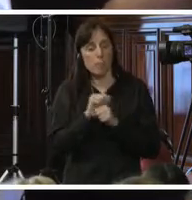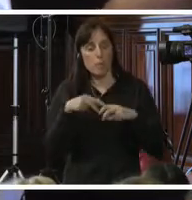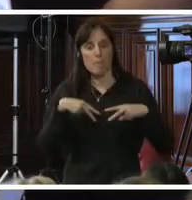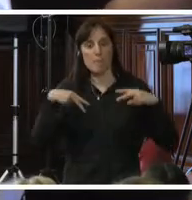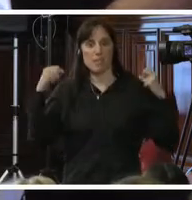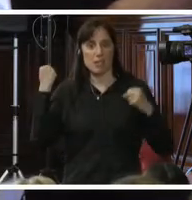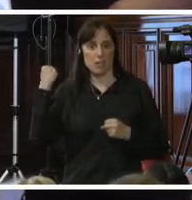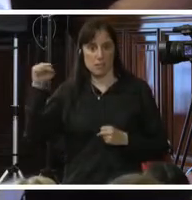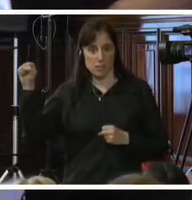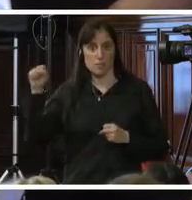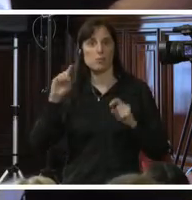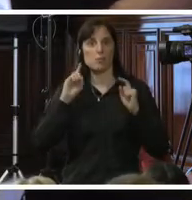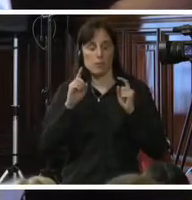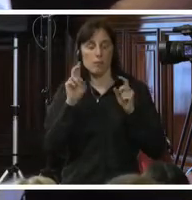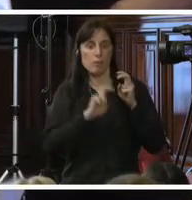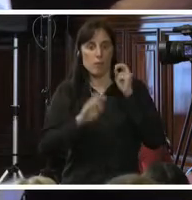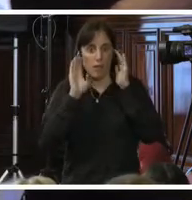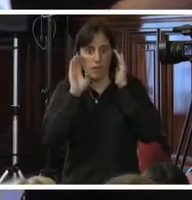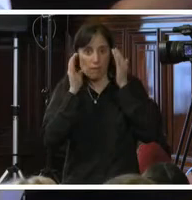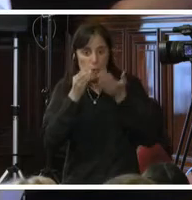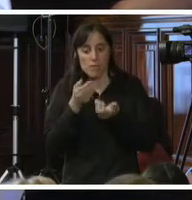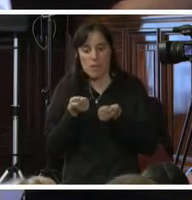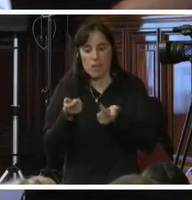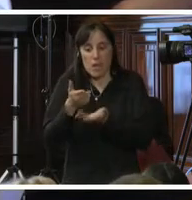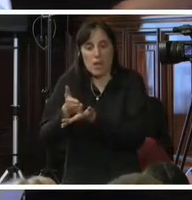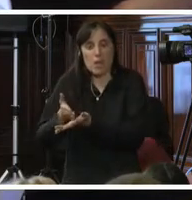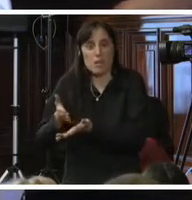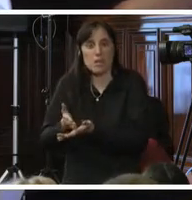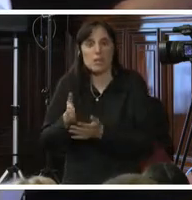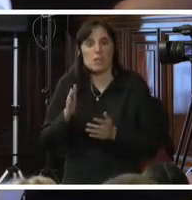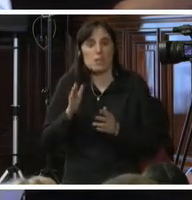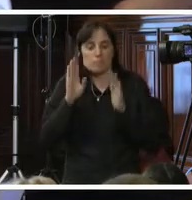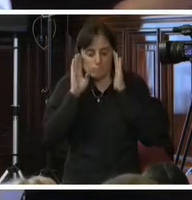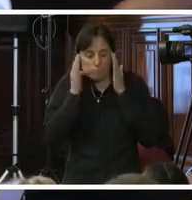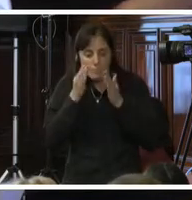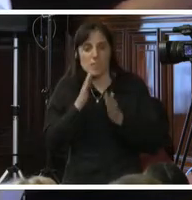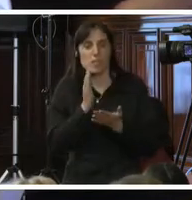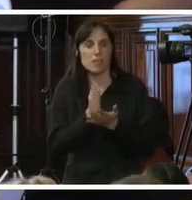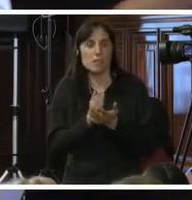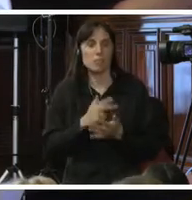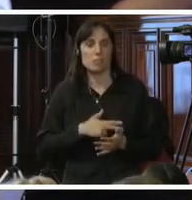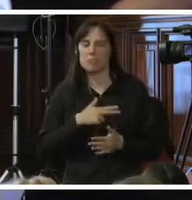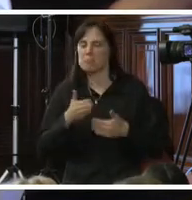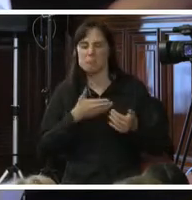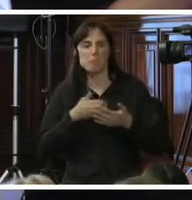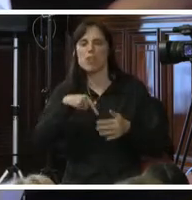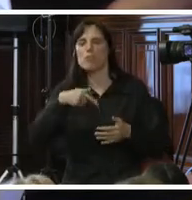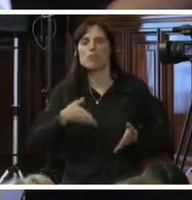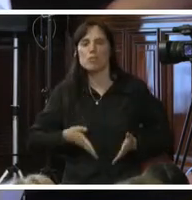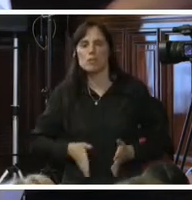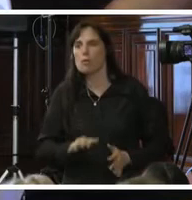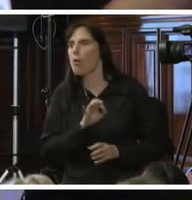delito. Adoptar un enfoque de protección y asistencia a las víctimas basado en los derechos humanos que no esté subordinado a la nacionalidad o situación